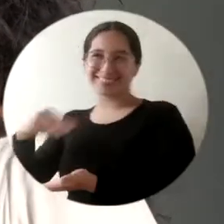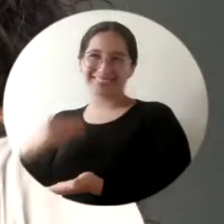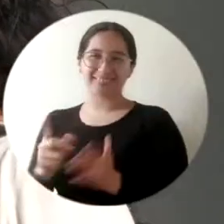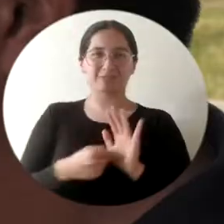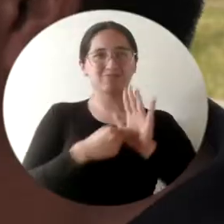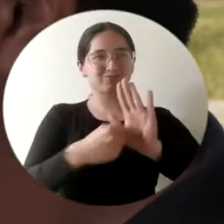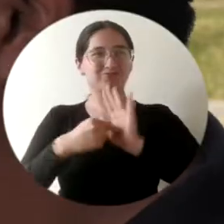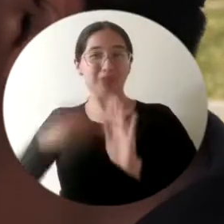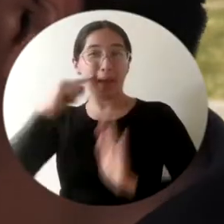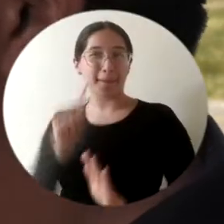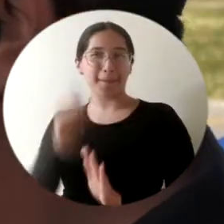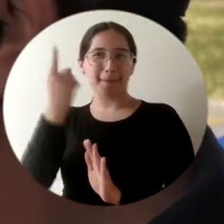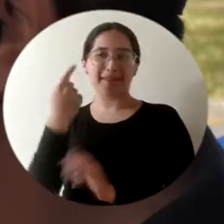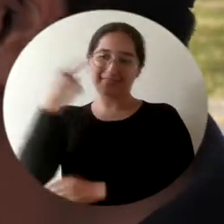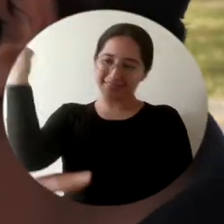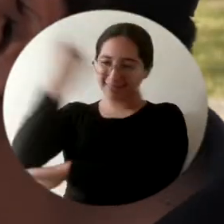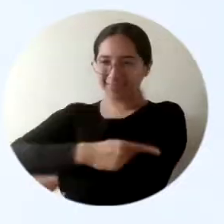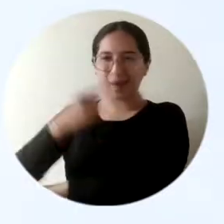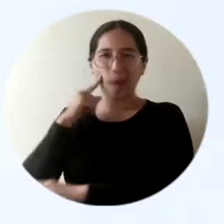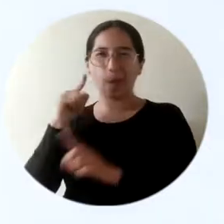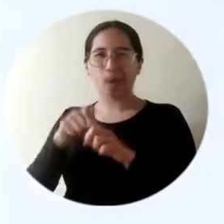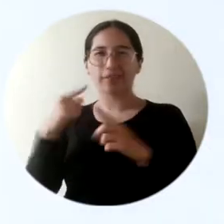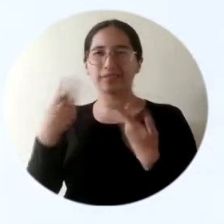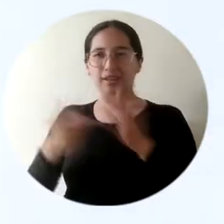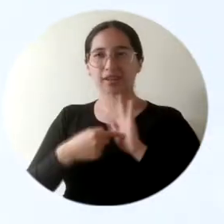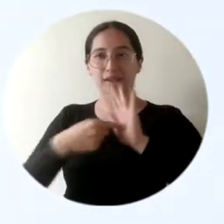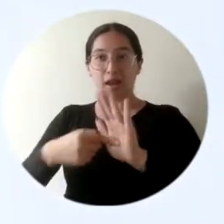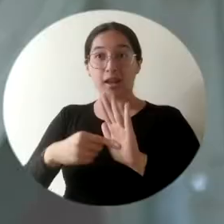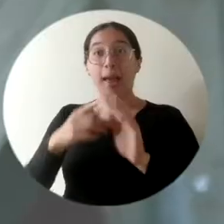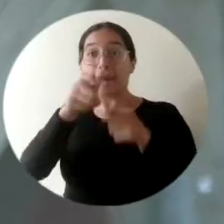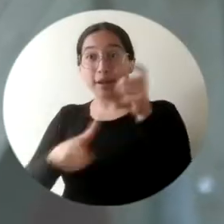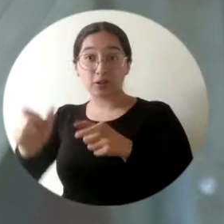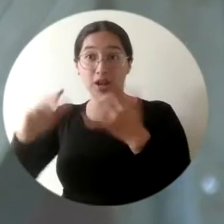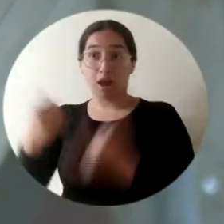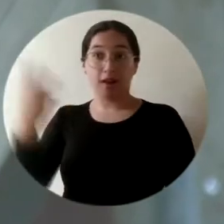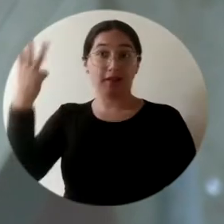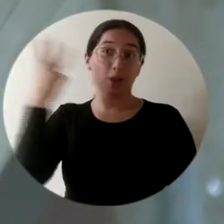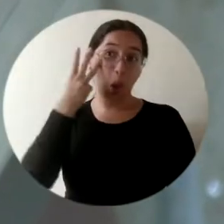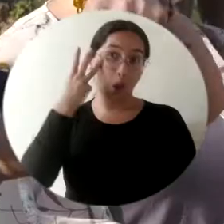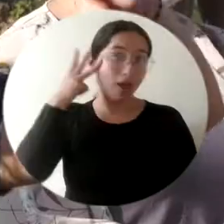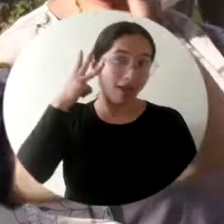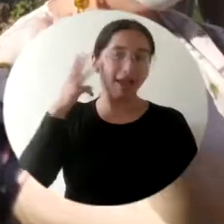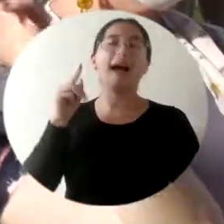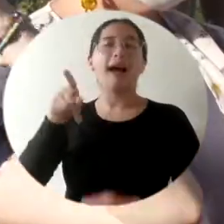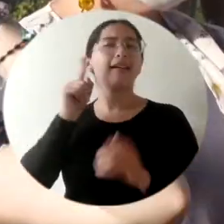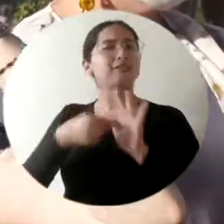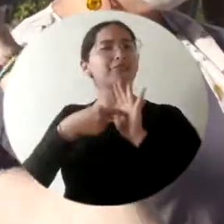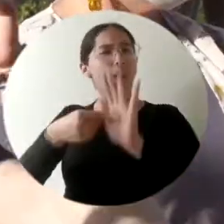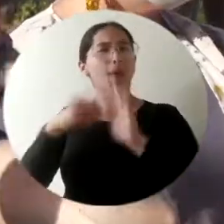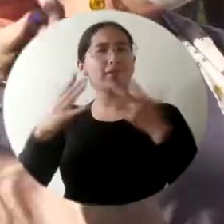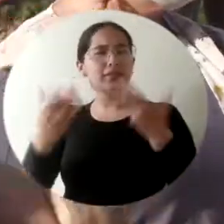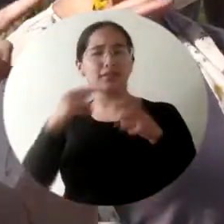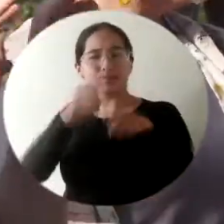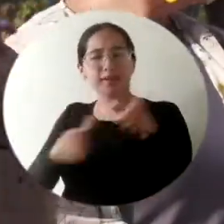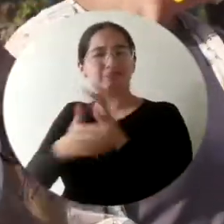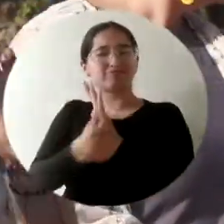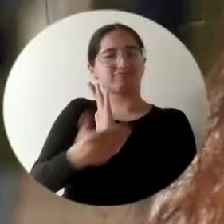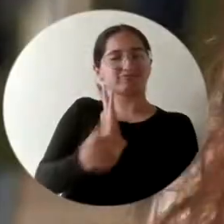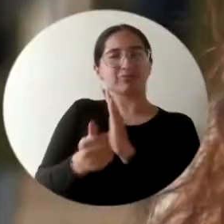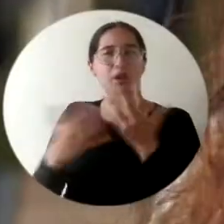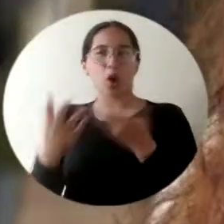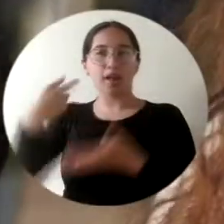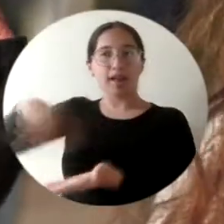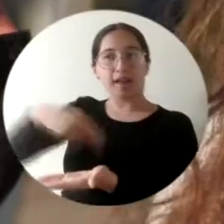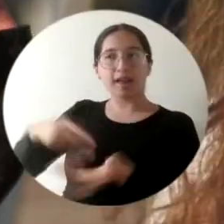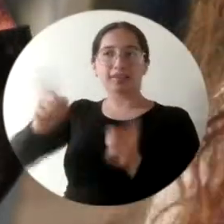alegría a esta primera jornada que tuvo como propósito resaltar a las personas con síndrome de Down, quienes también demostraron sus talentos artísticos